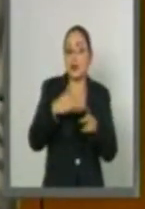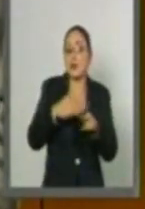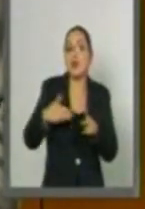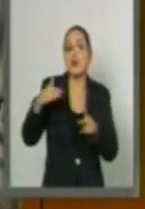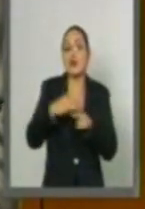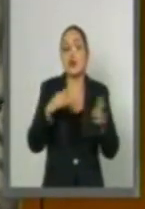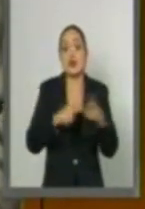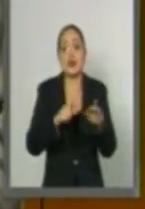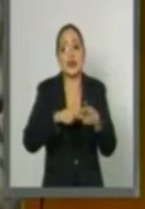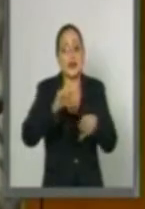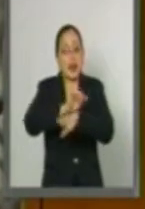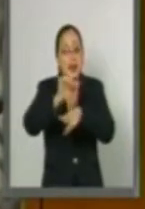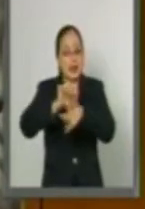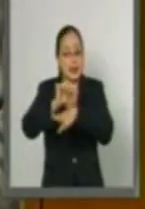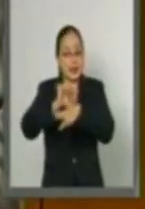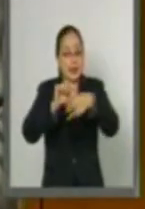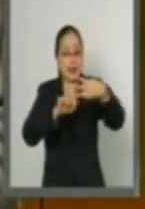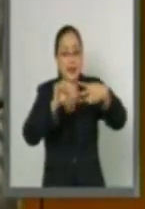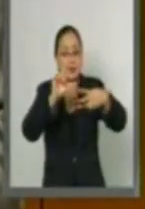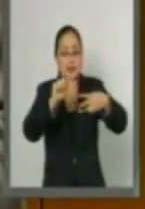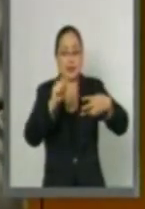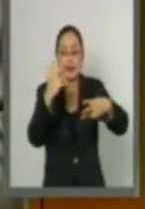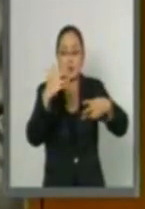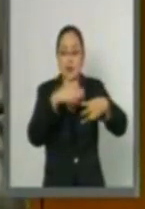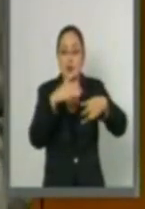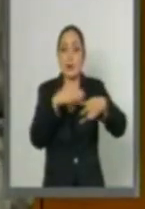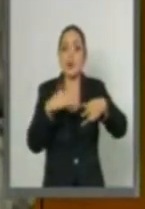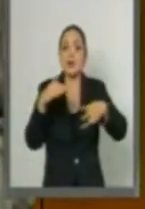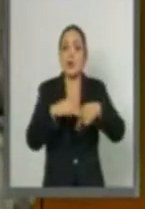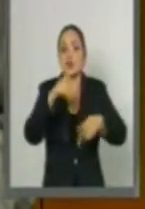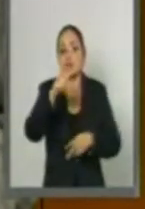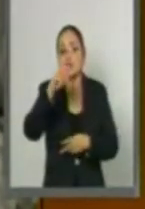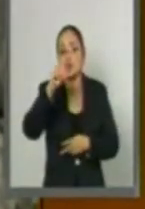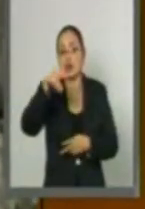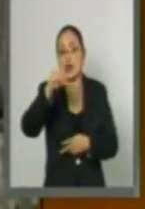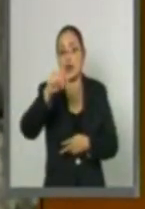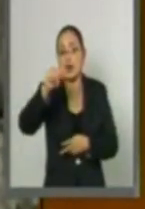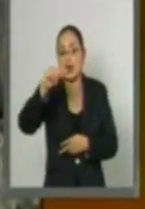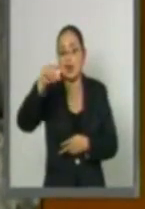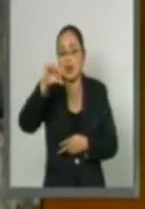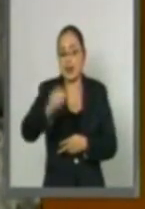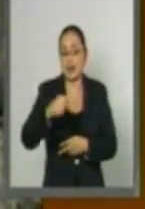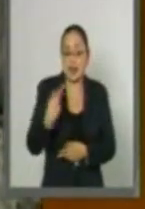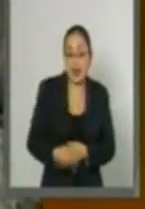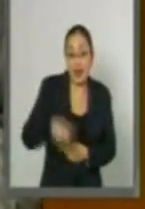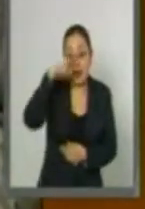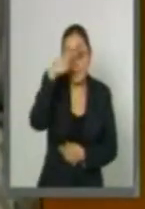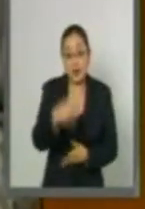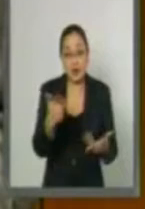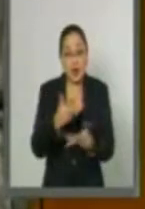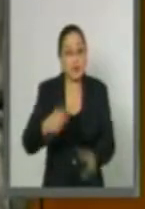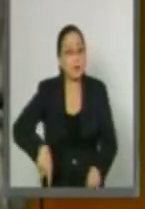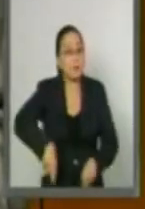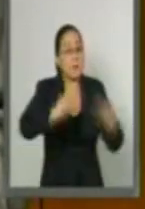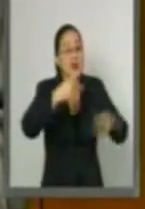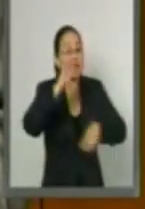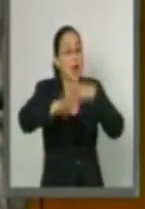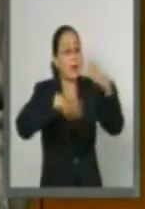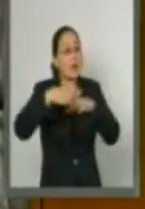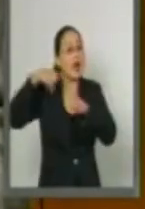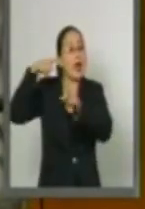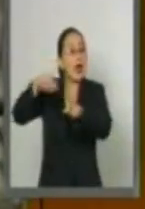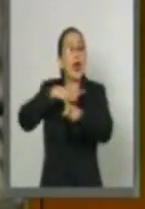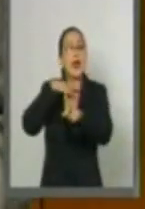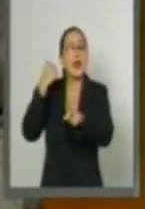en tercer lugar, Argentina, con 75.000 millones de toneladas. La producción nacional se vende en los mercados de Alemania,